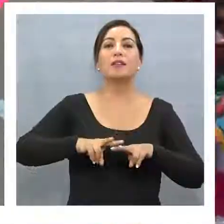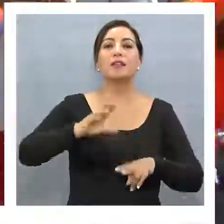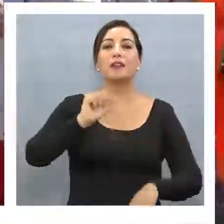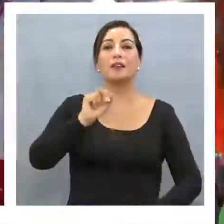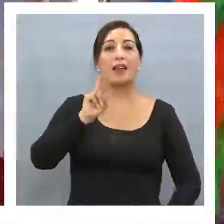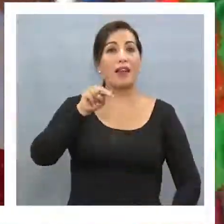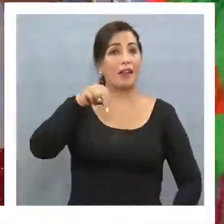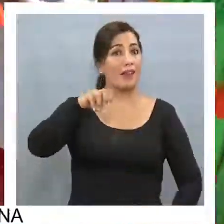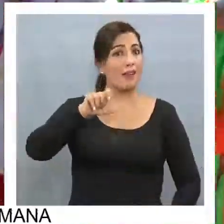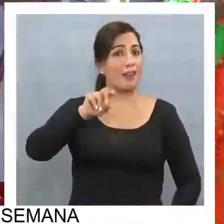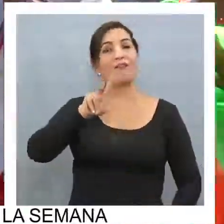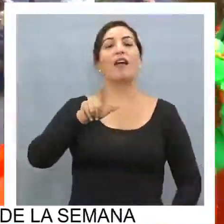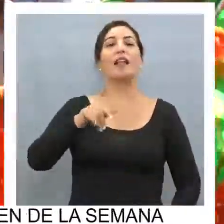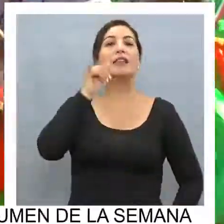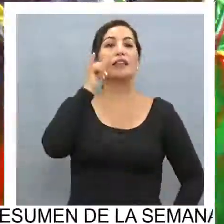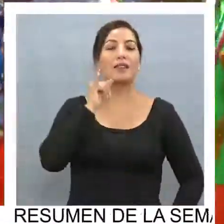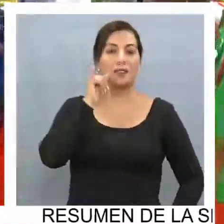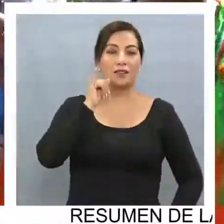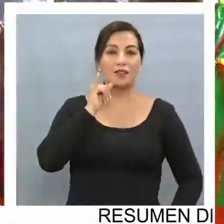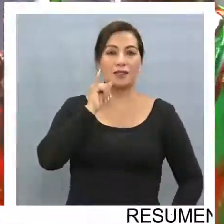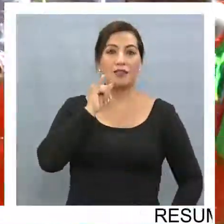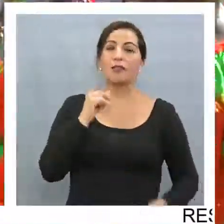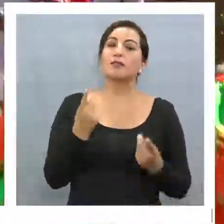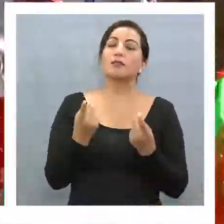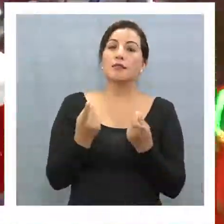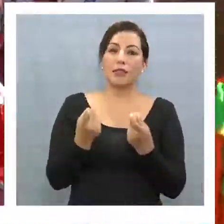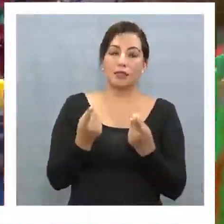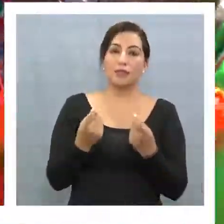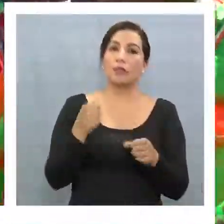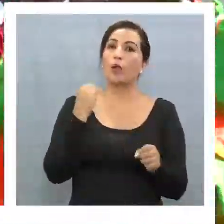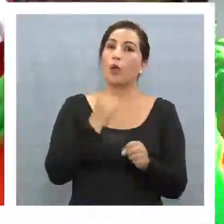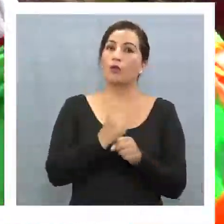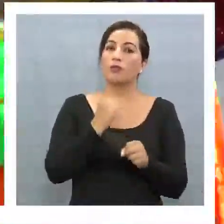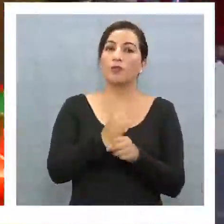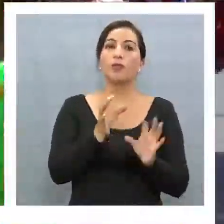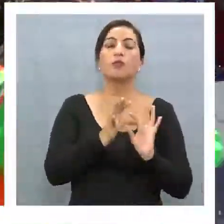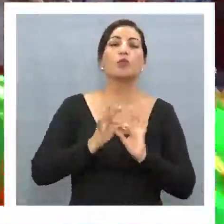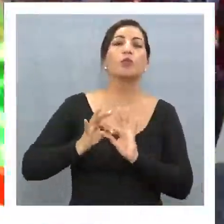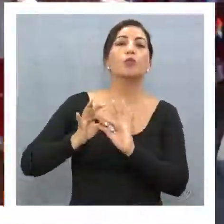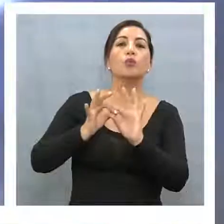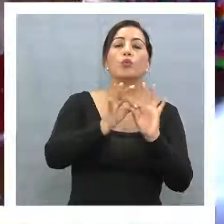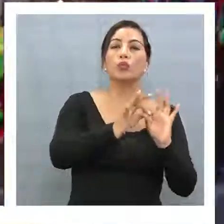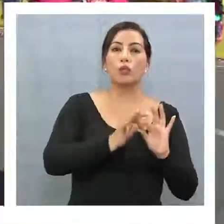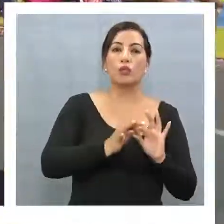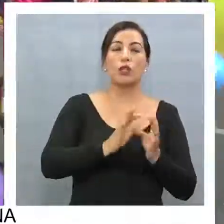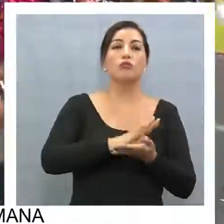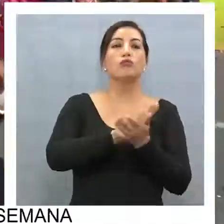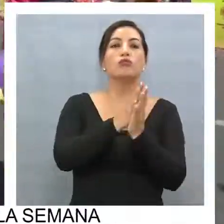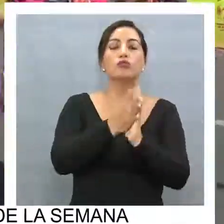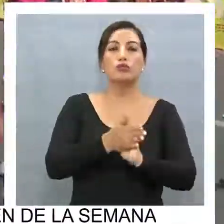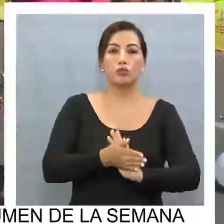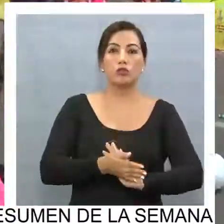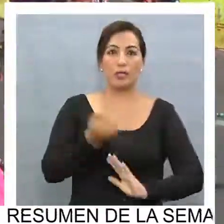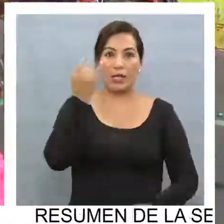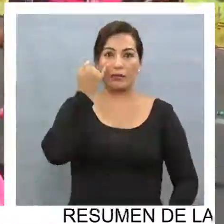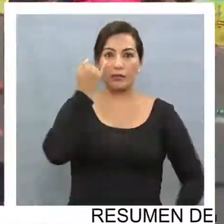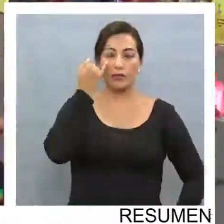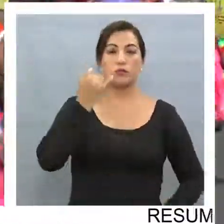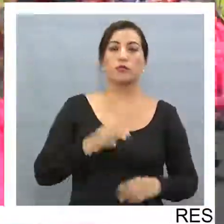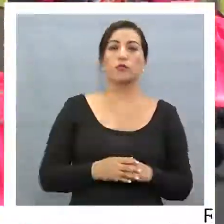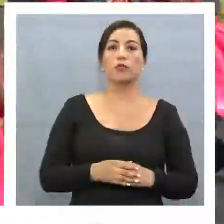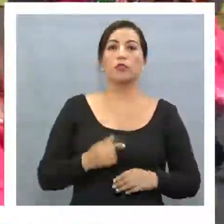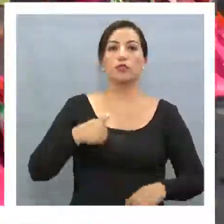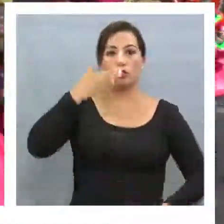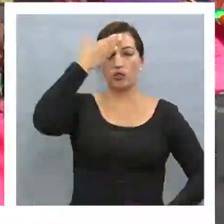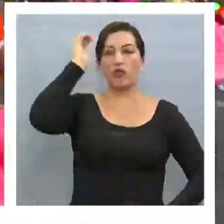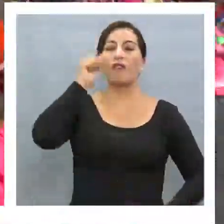carnavales masivos en Iquique se necesita de un trabajo en conjunto de todas las instituciones. Yo creo que